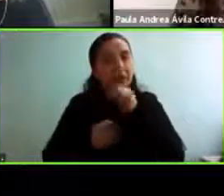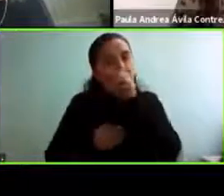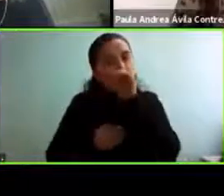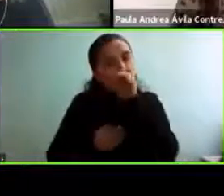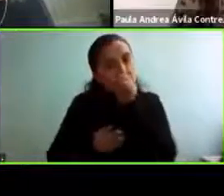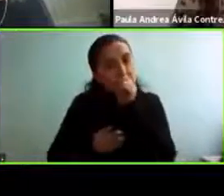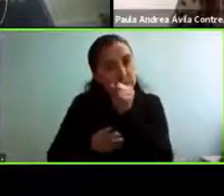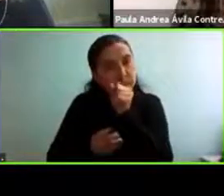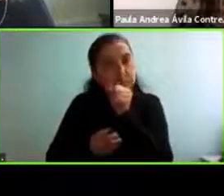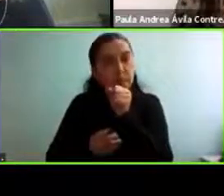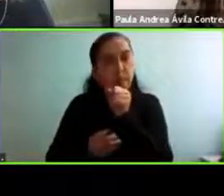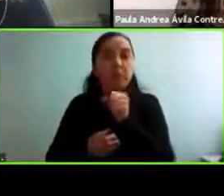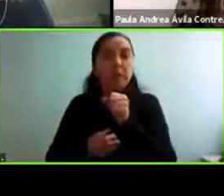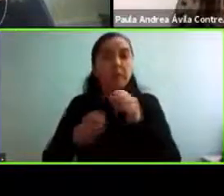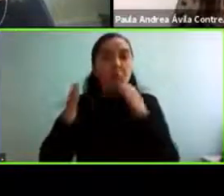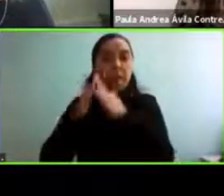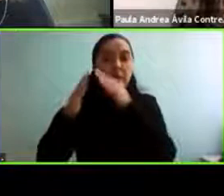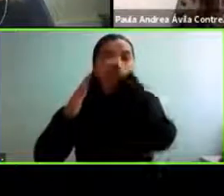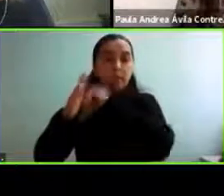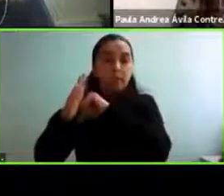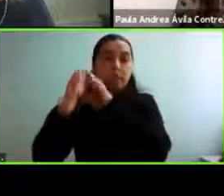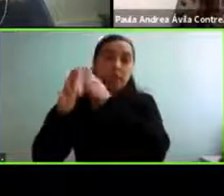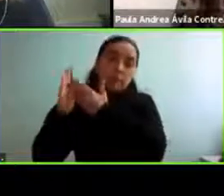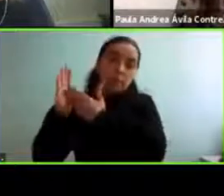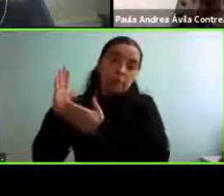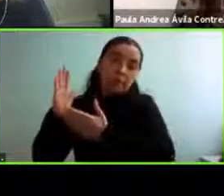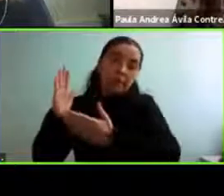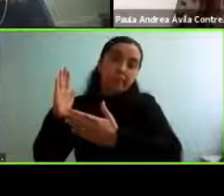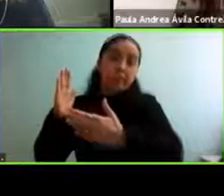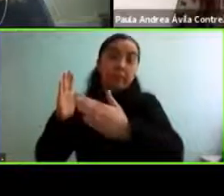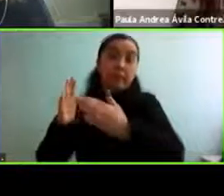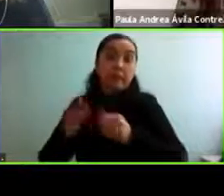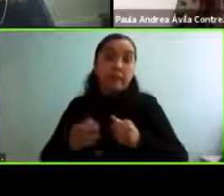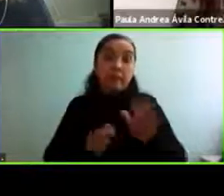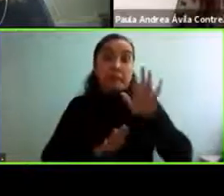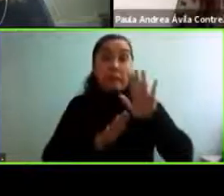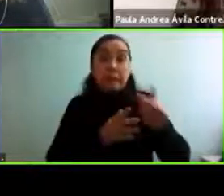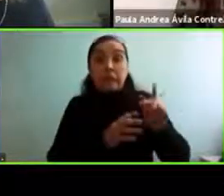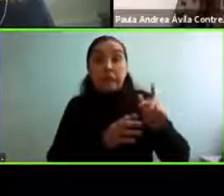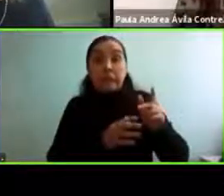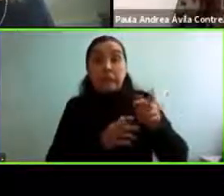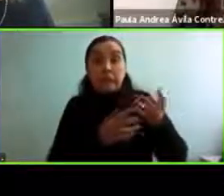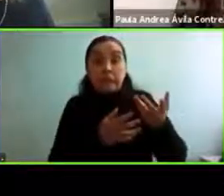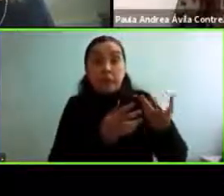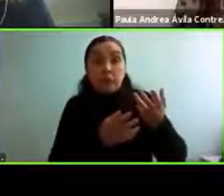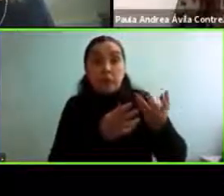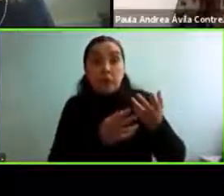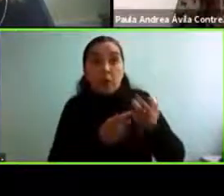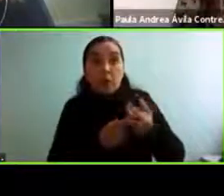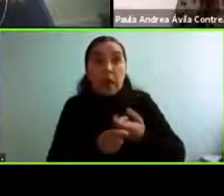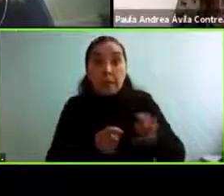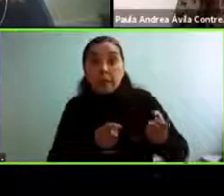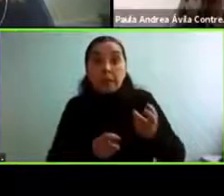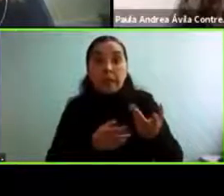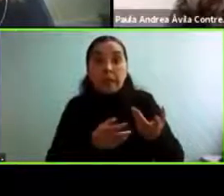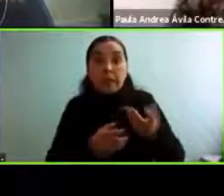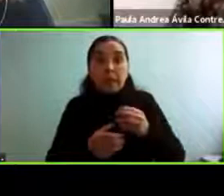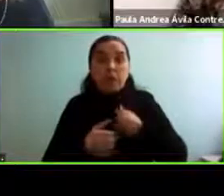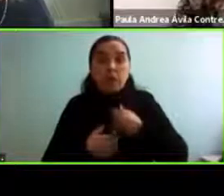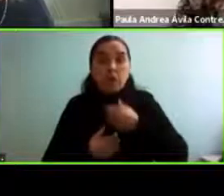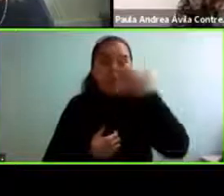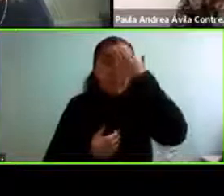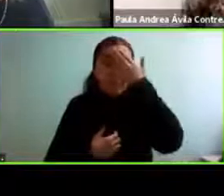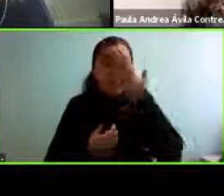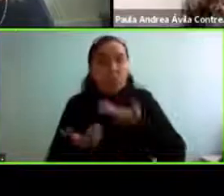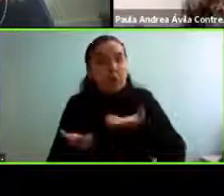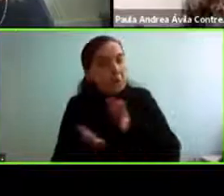encierro prolongado y esta amenaza constante digamos ¿no? de enfermar y de morir así